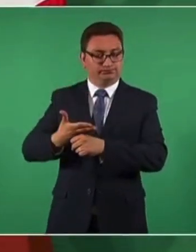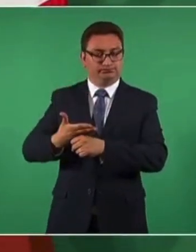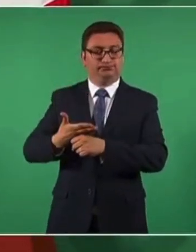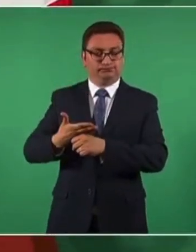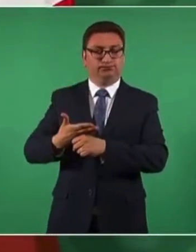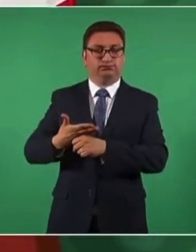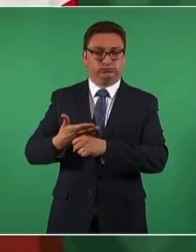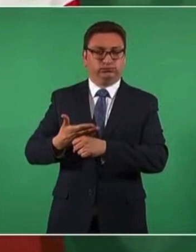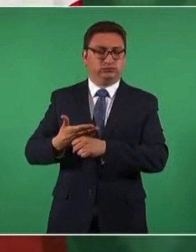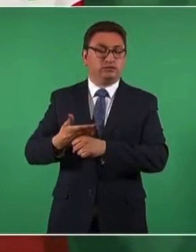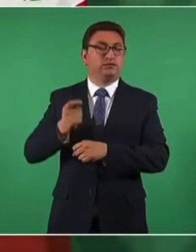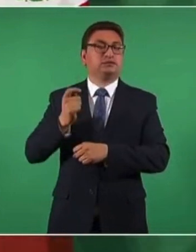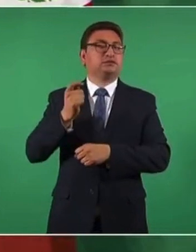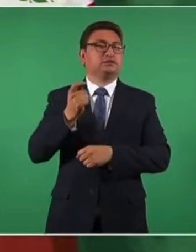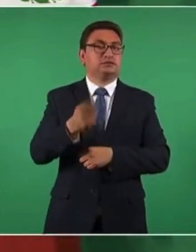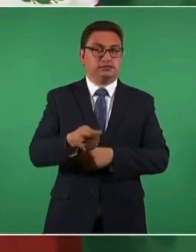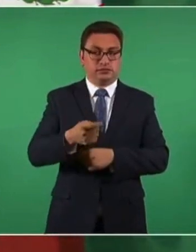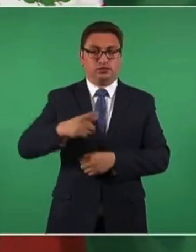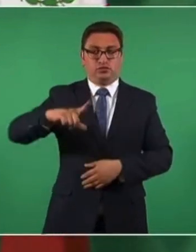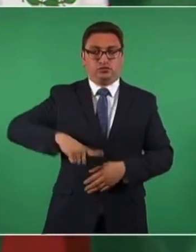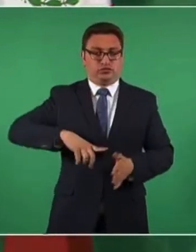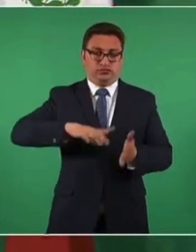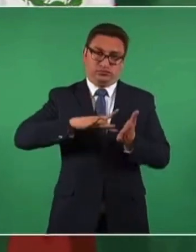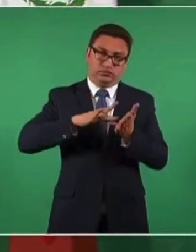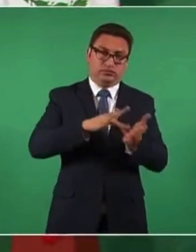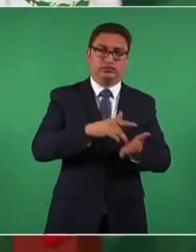ayudar al gobierno